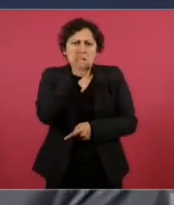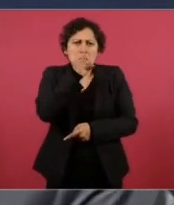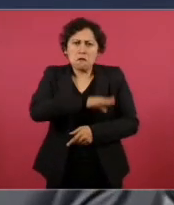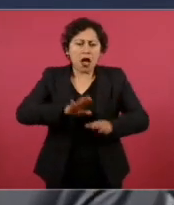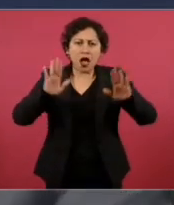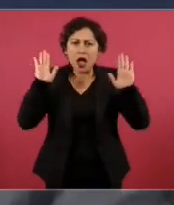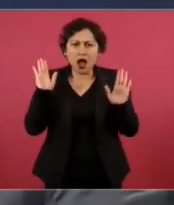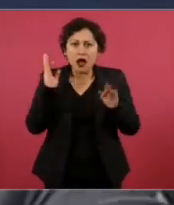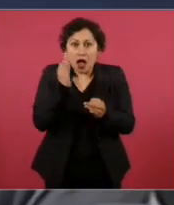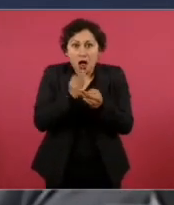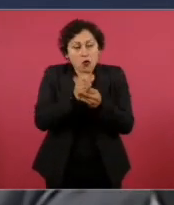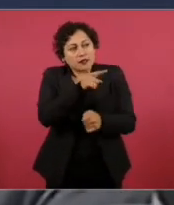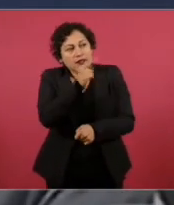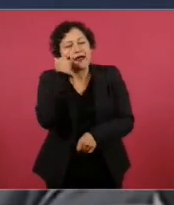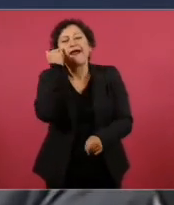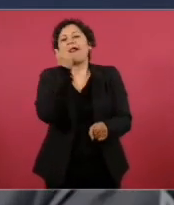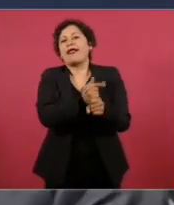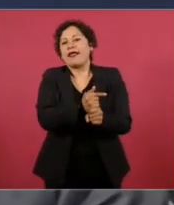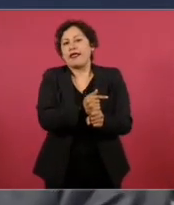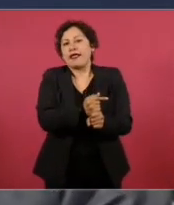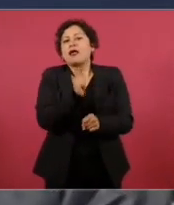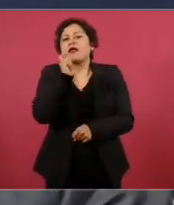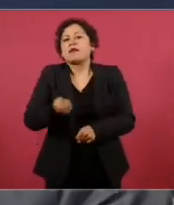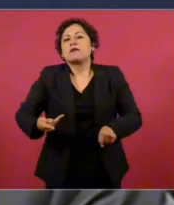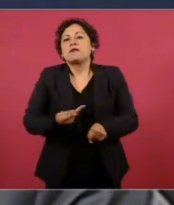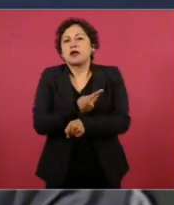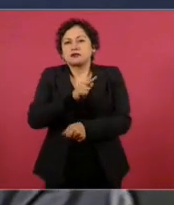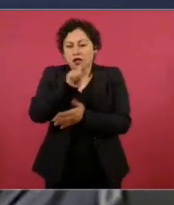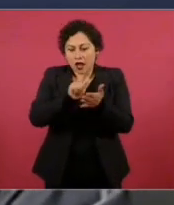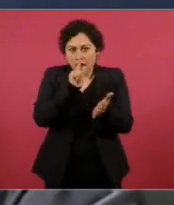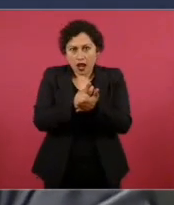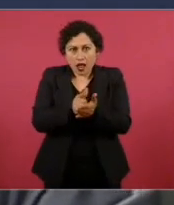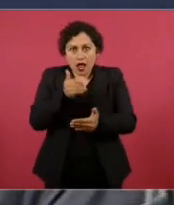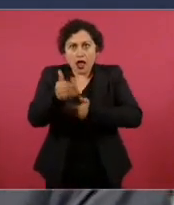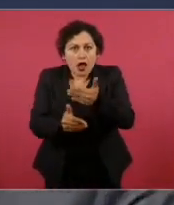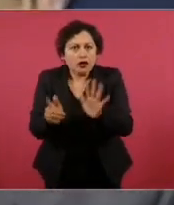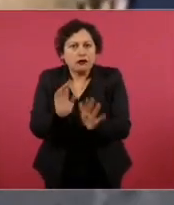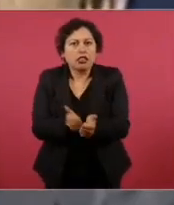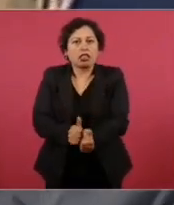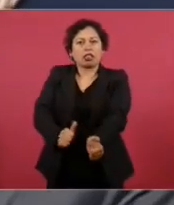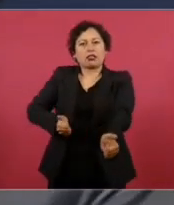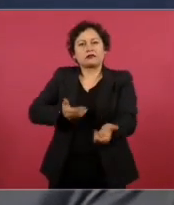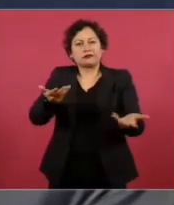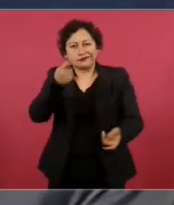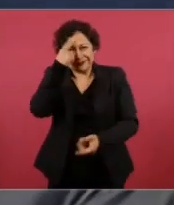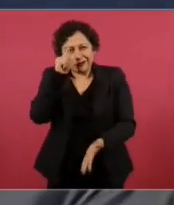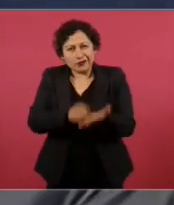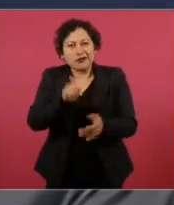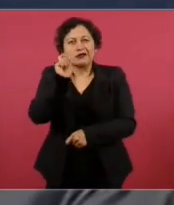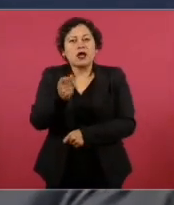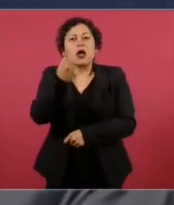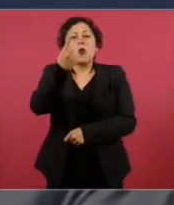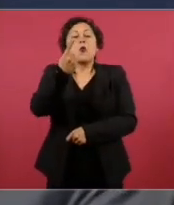Esto lo que demuestra es que en vez de avanzar estamos retrocediendo. Imagínate un presidente que llega al poder